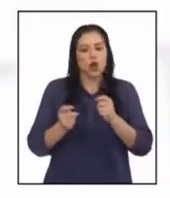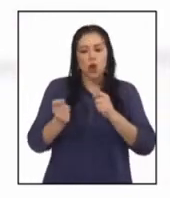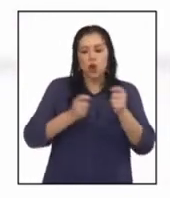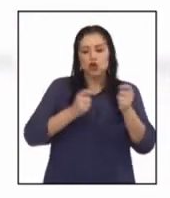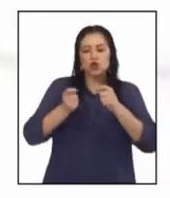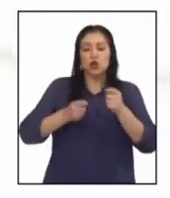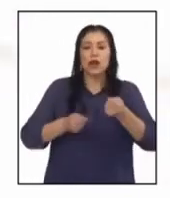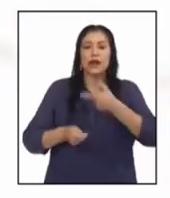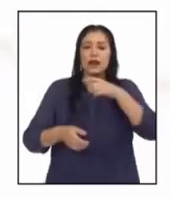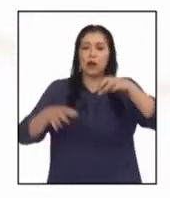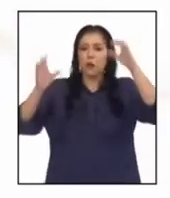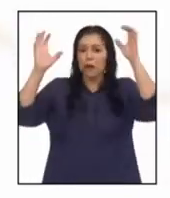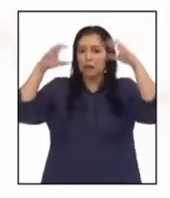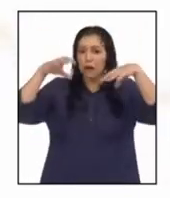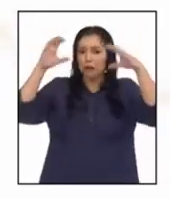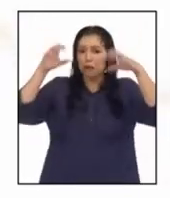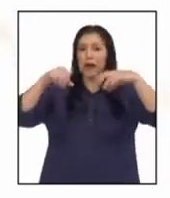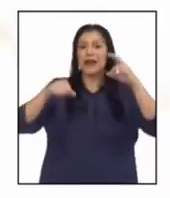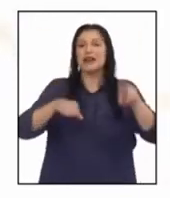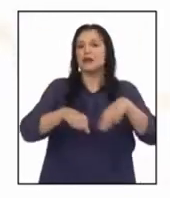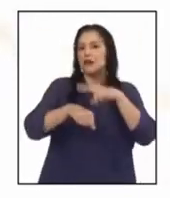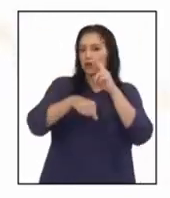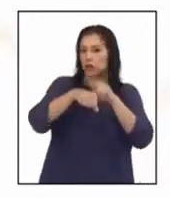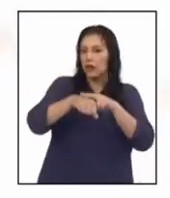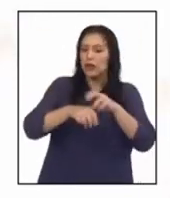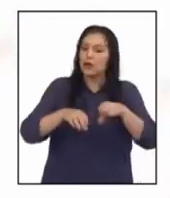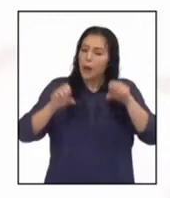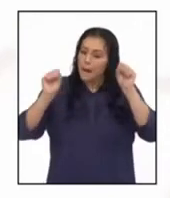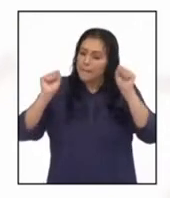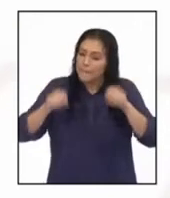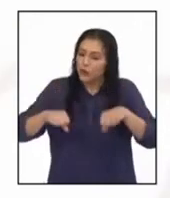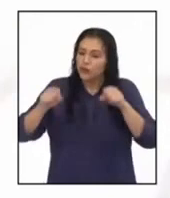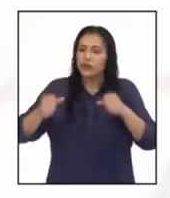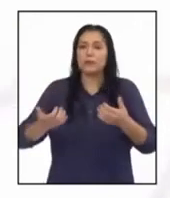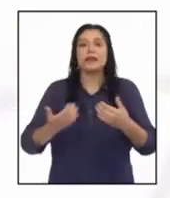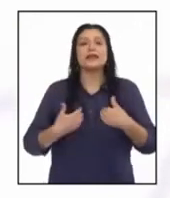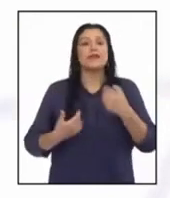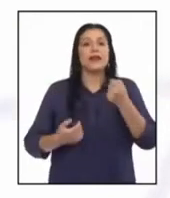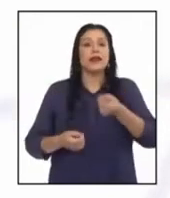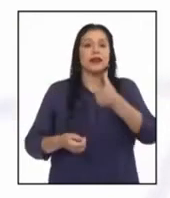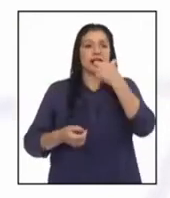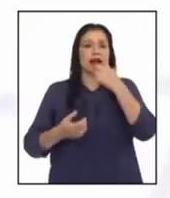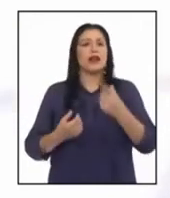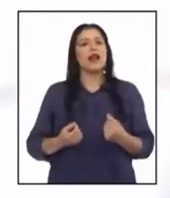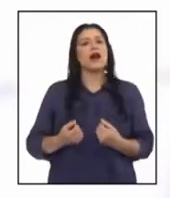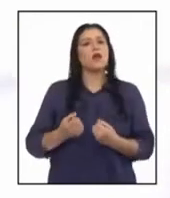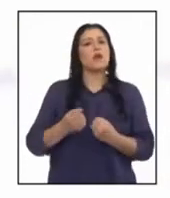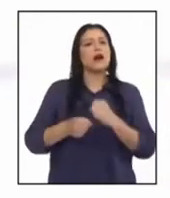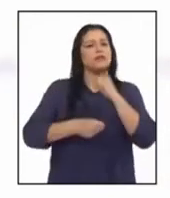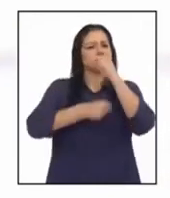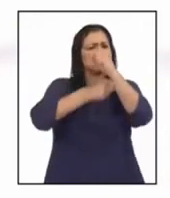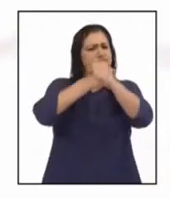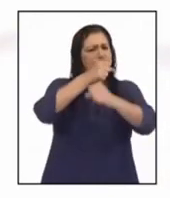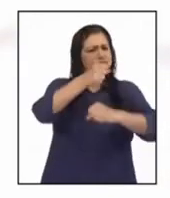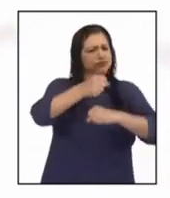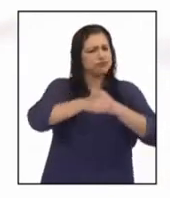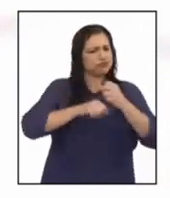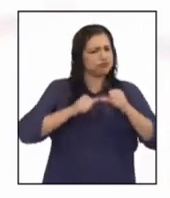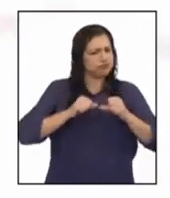agua de lluvia de forma natural. Esto hace posible contar con este recurso durante todo el año.